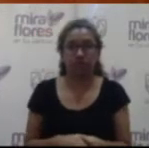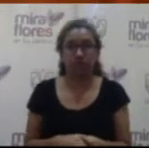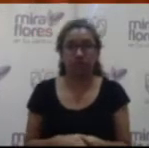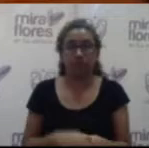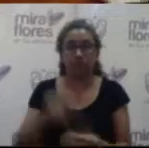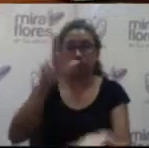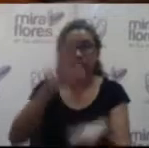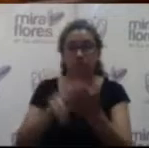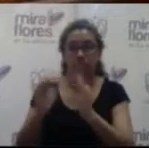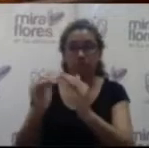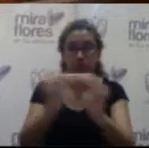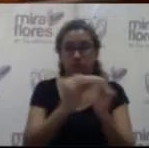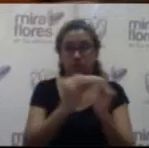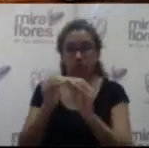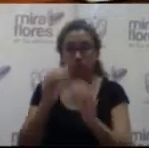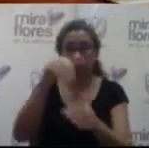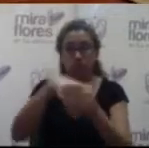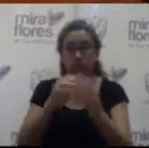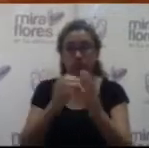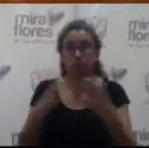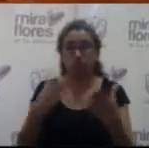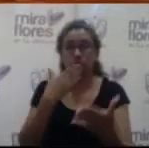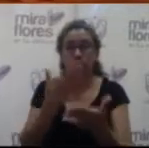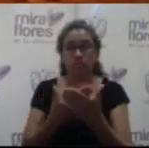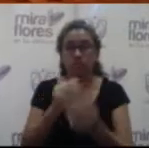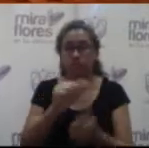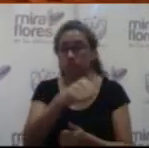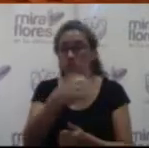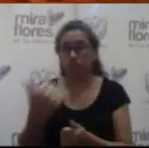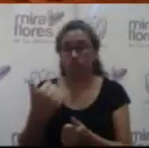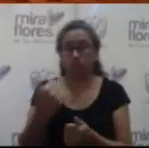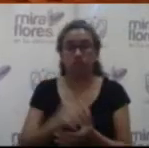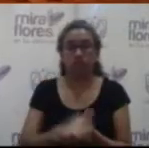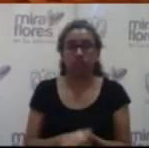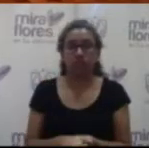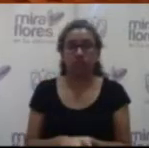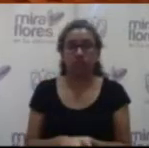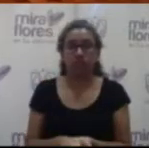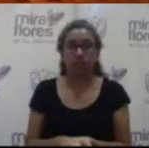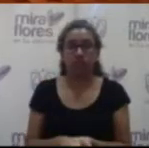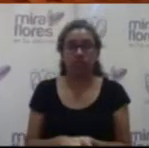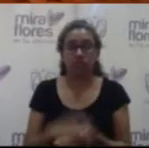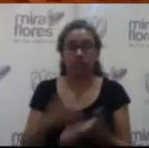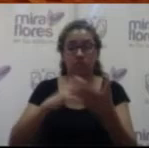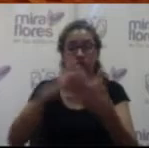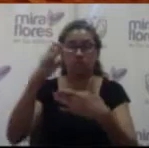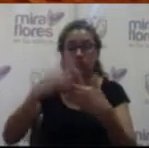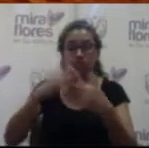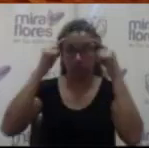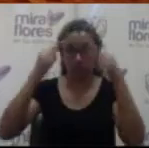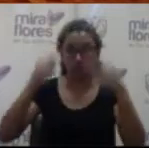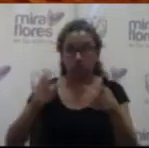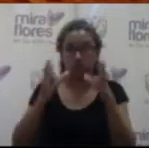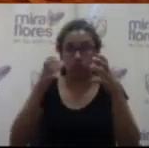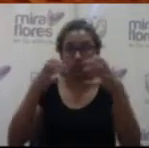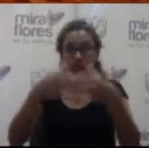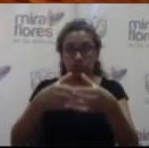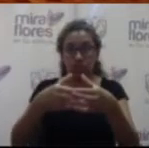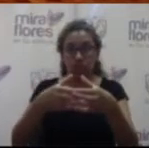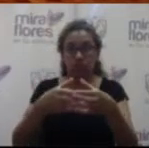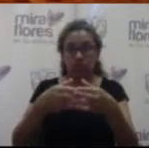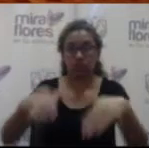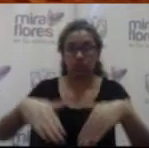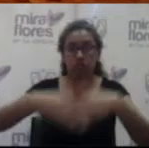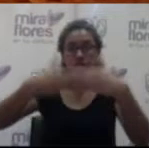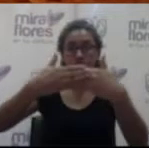Se aprueba por unanimidad de votos. Muchísimas gracias. Vamos al siguiente punto, por favor. Proyecto de acuerdo de consejo que aprueba el